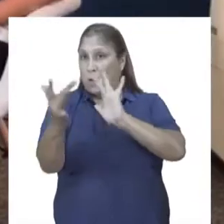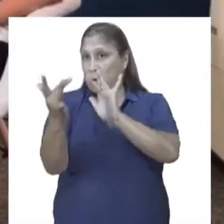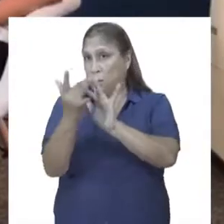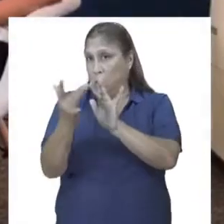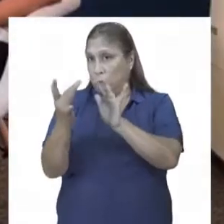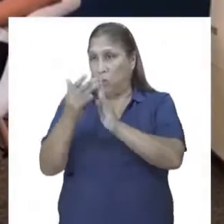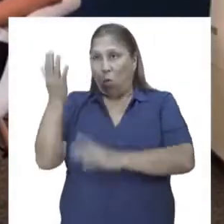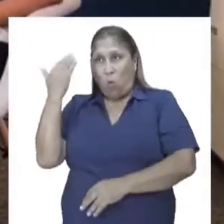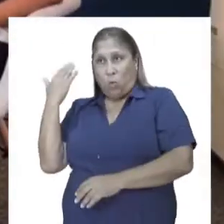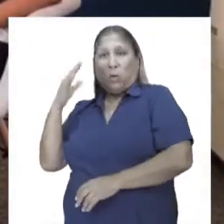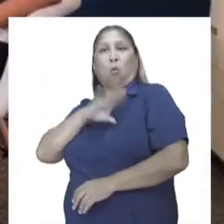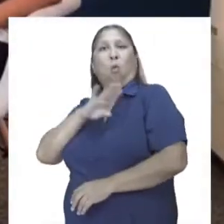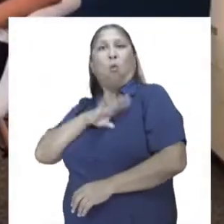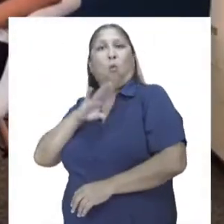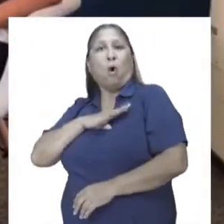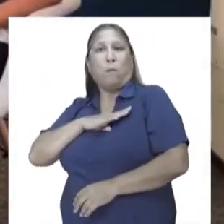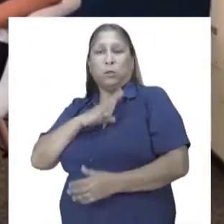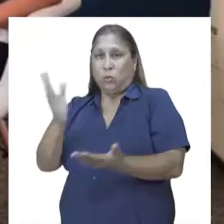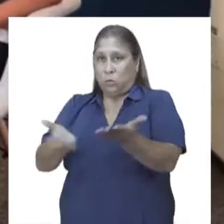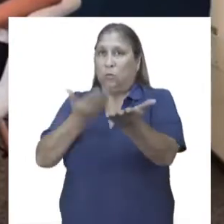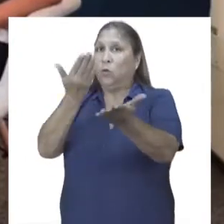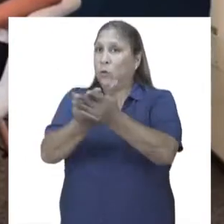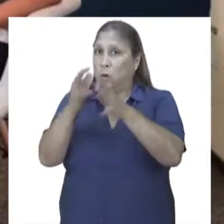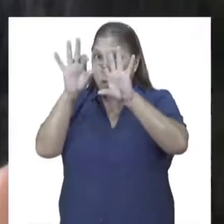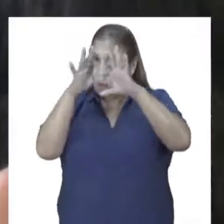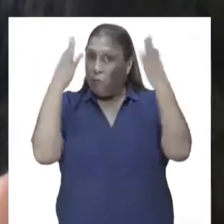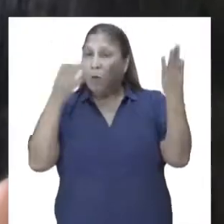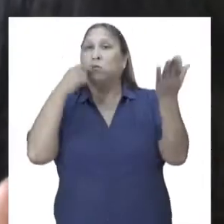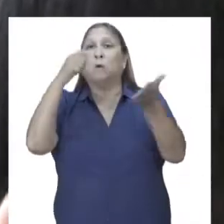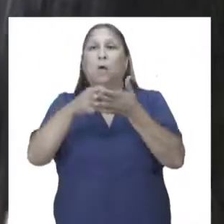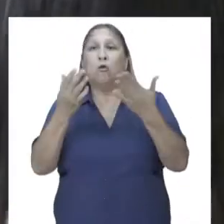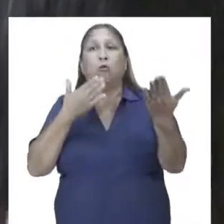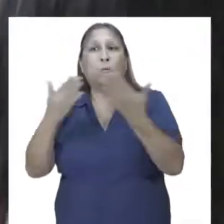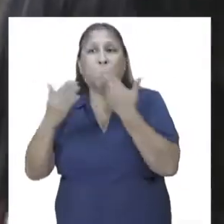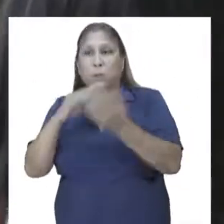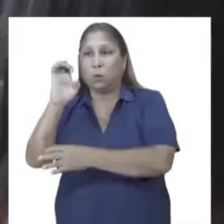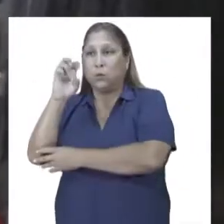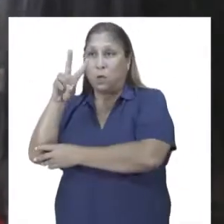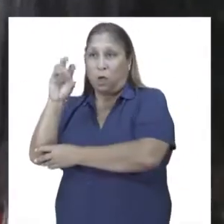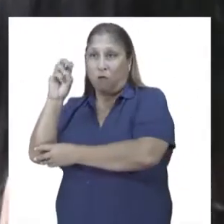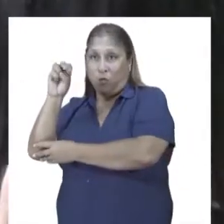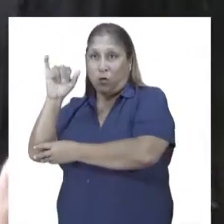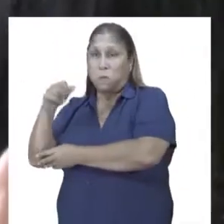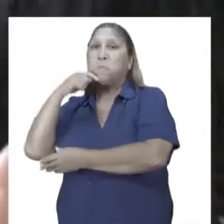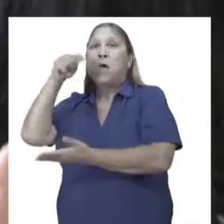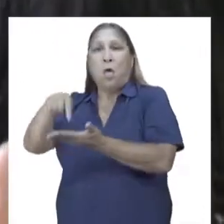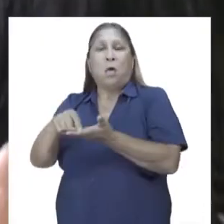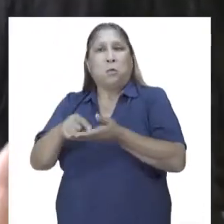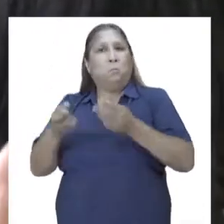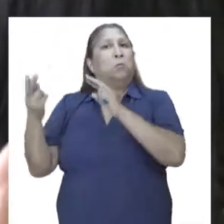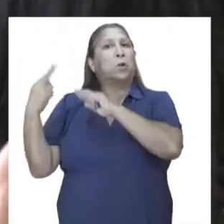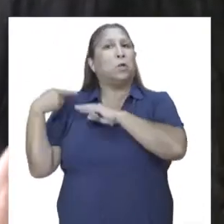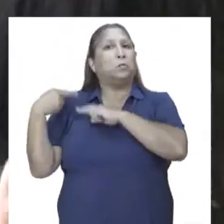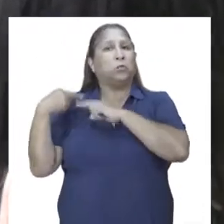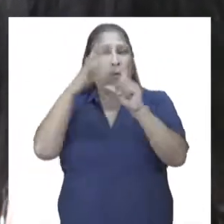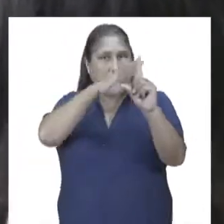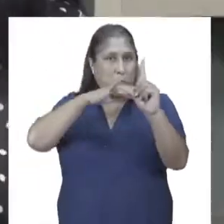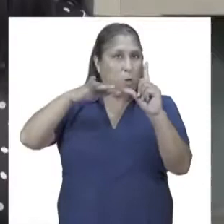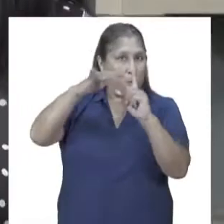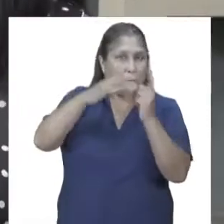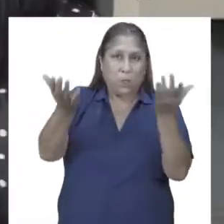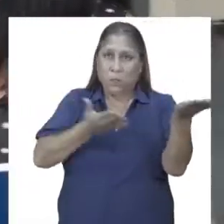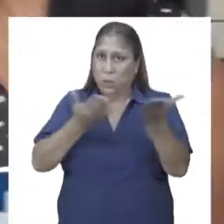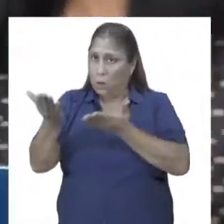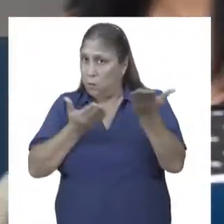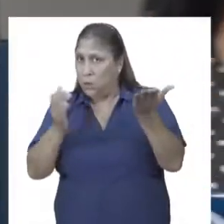emitido el último jueves a través de nuestra plataforma de Facebook, conversamos con Ebony Gómez, comisionada de la Adjuntía de Medio Ambiente, Servicios